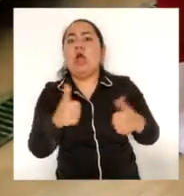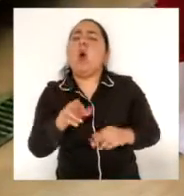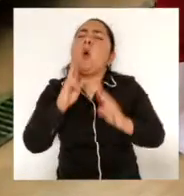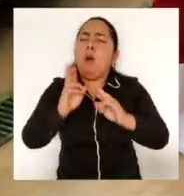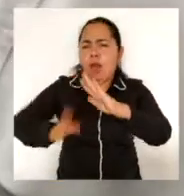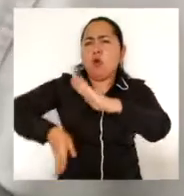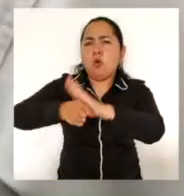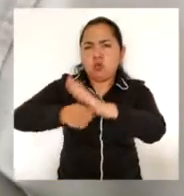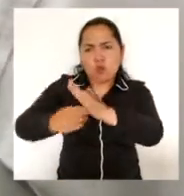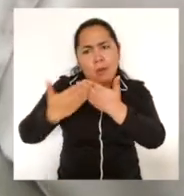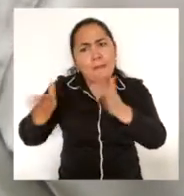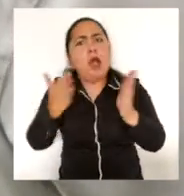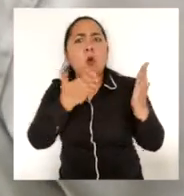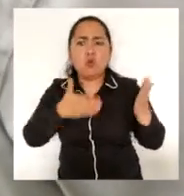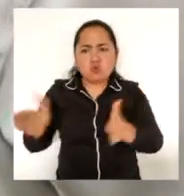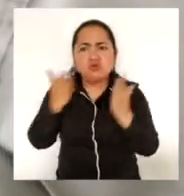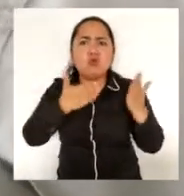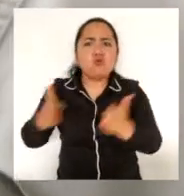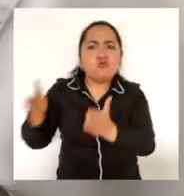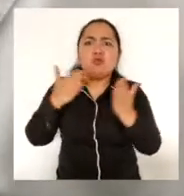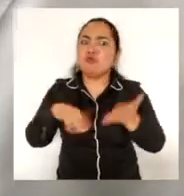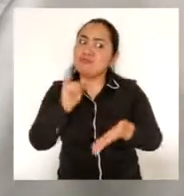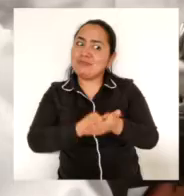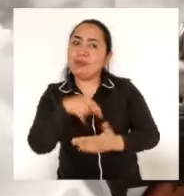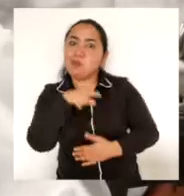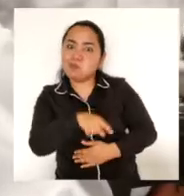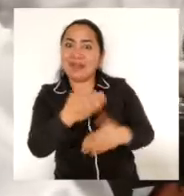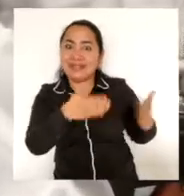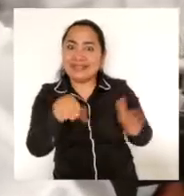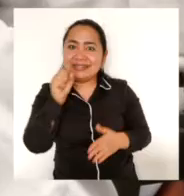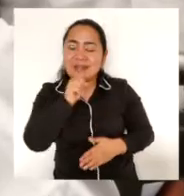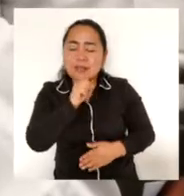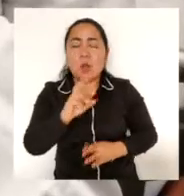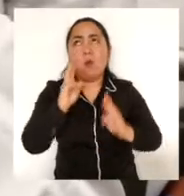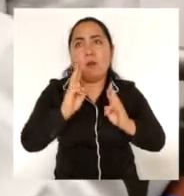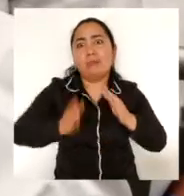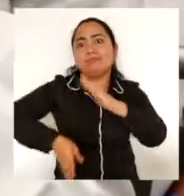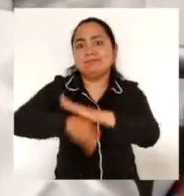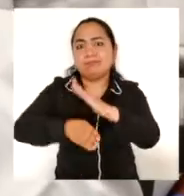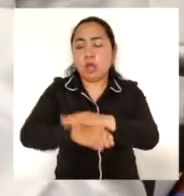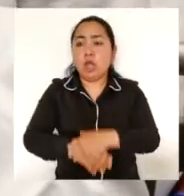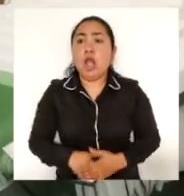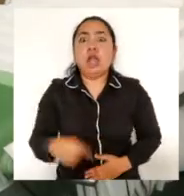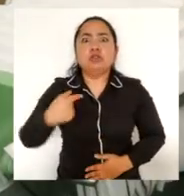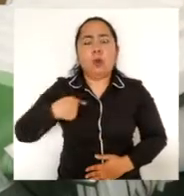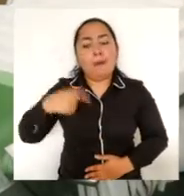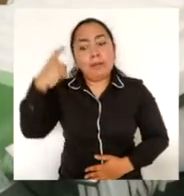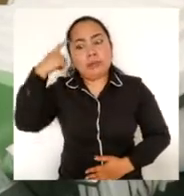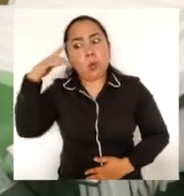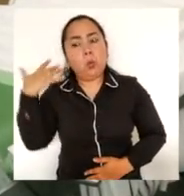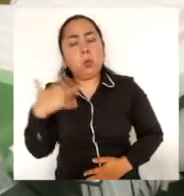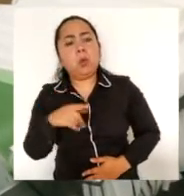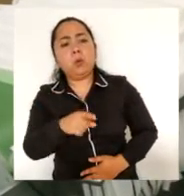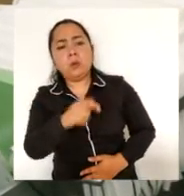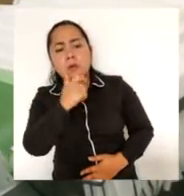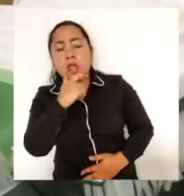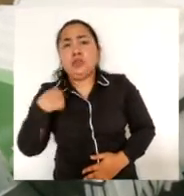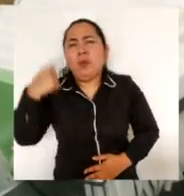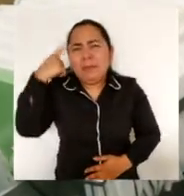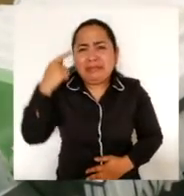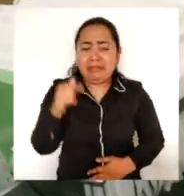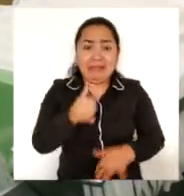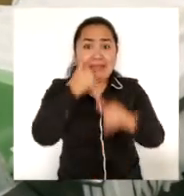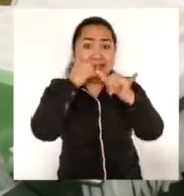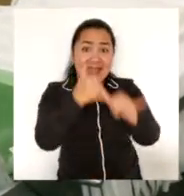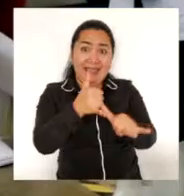realizando cursos en la Universidad Mariana como el que realizamos en estos momentos. Una expectativa muy grande, pensé que la ingeniería